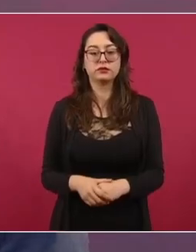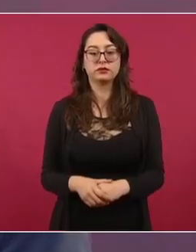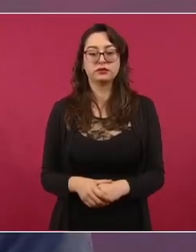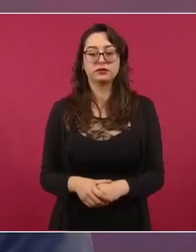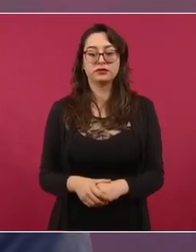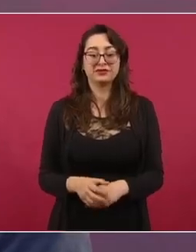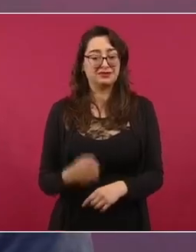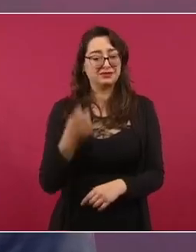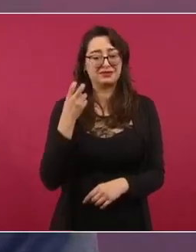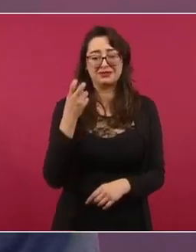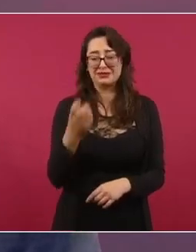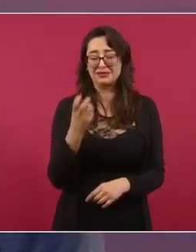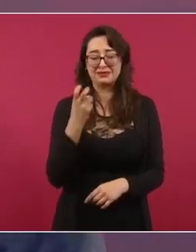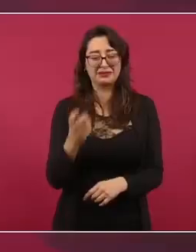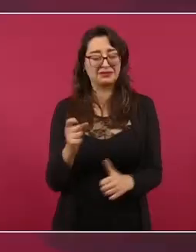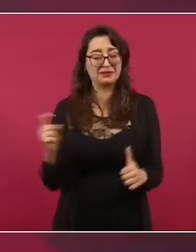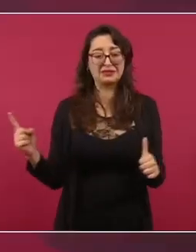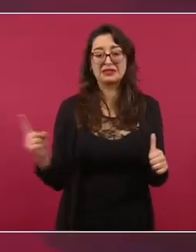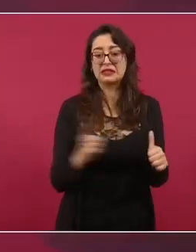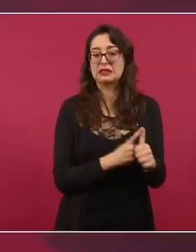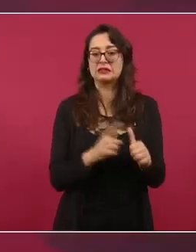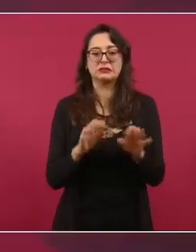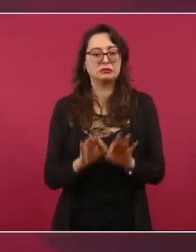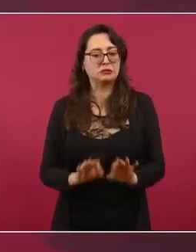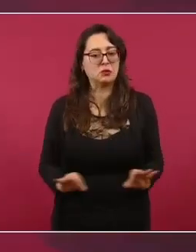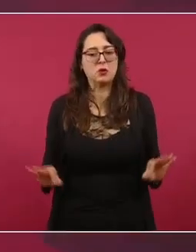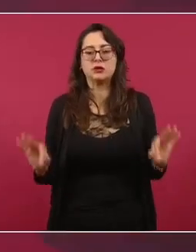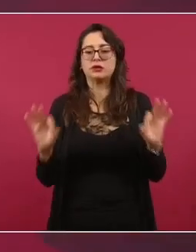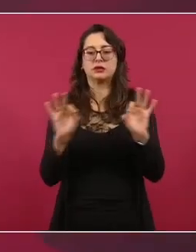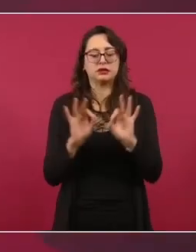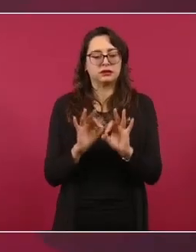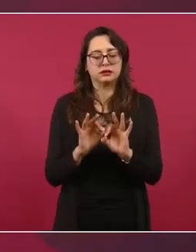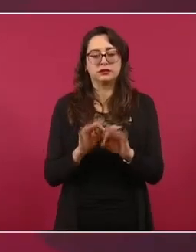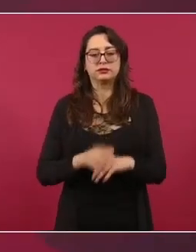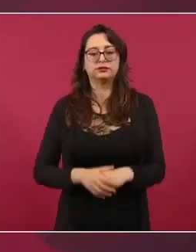Eso es fundamental y es prioritario.